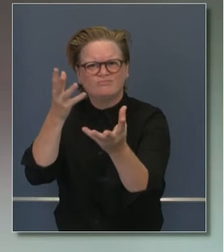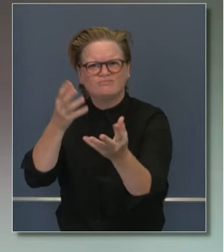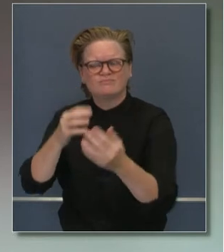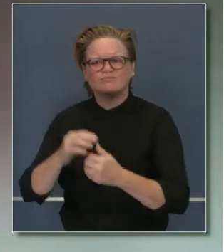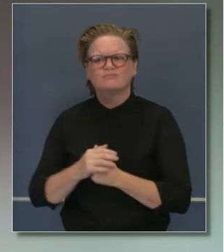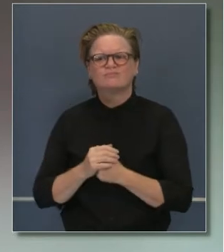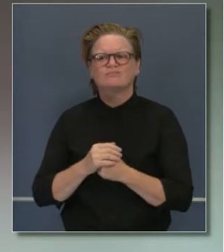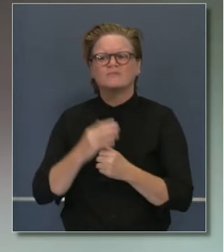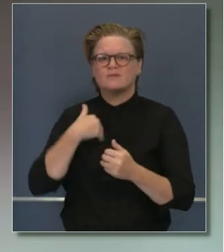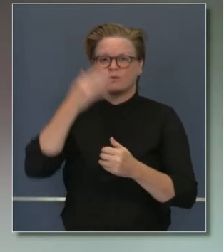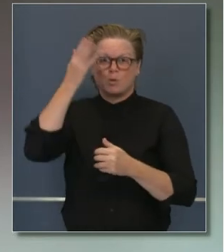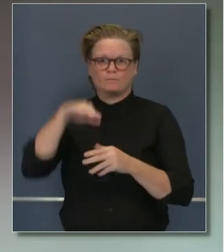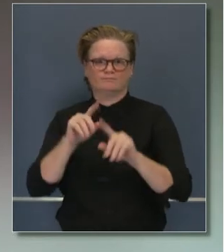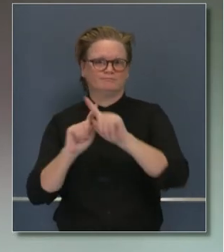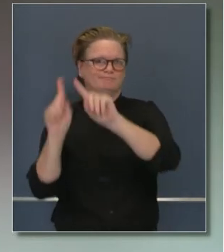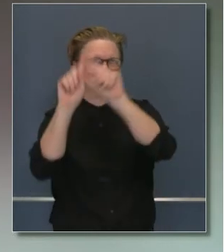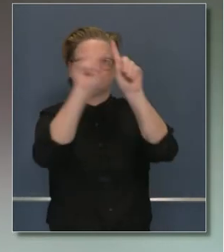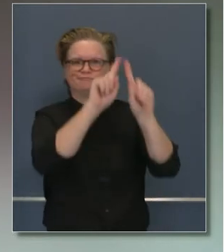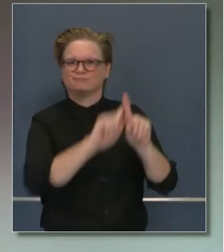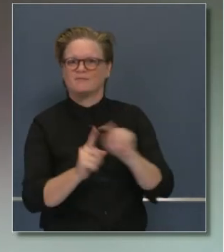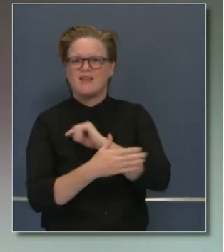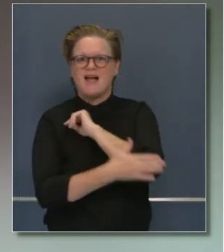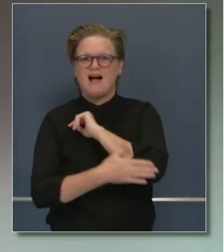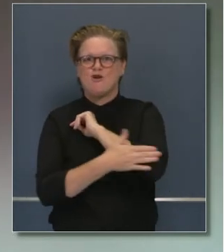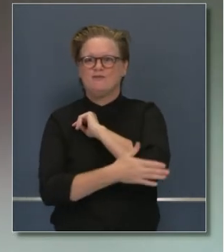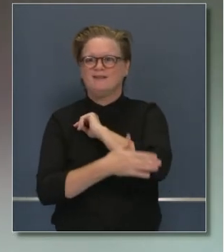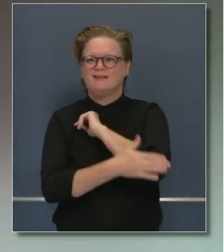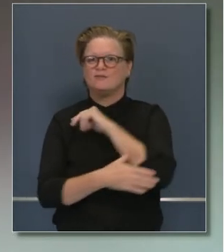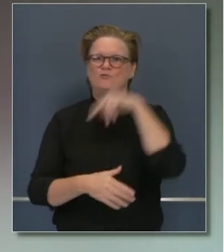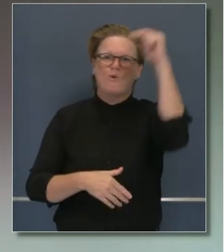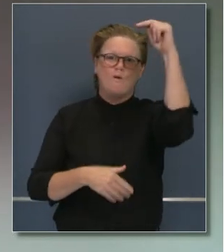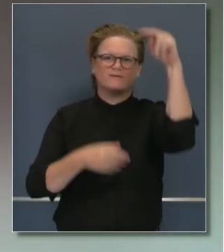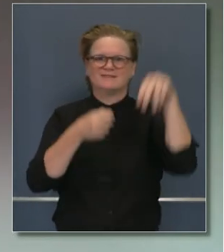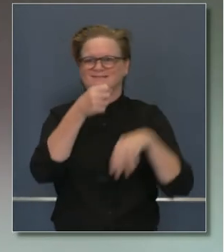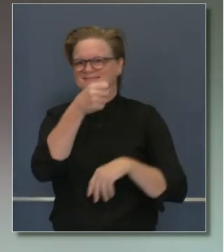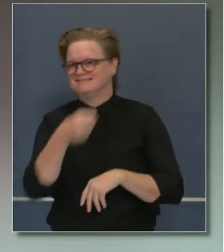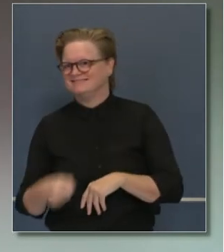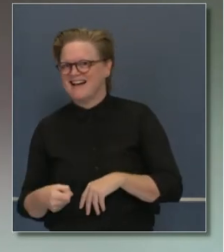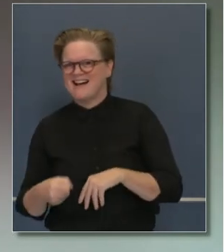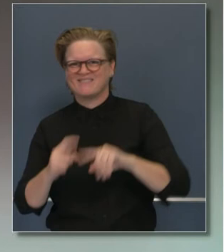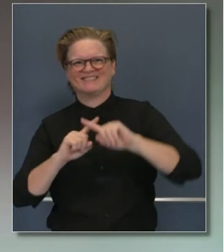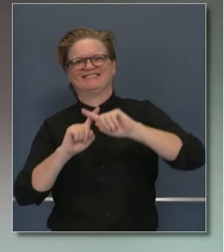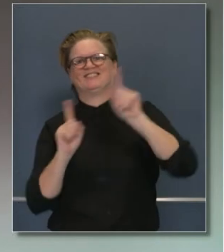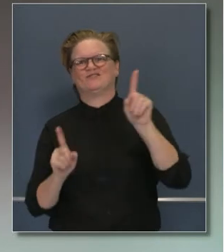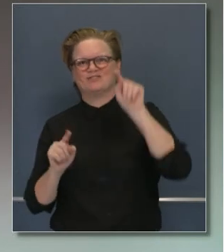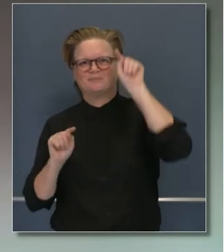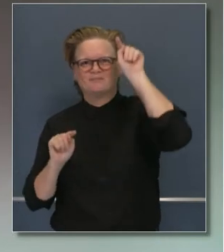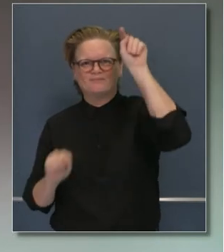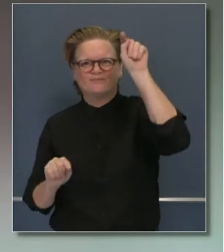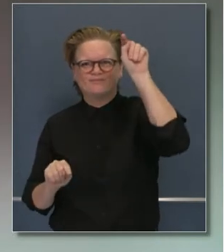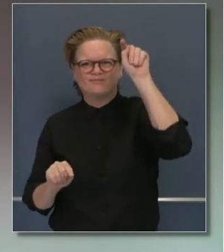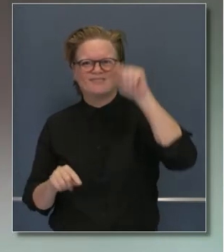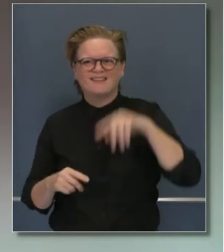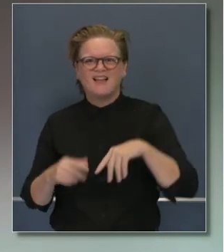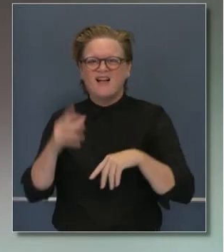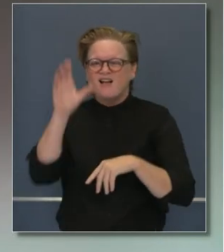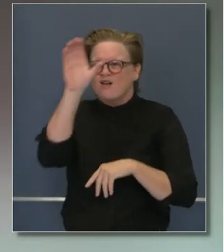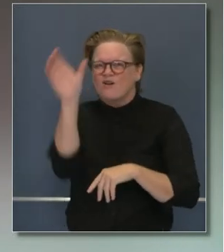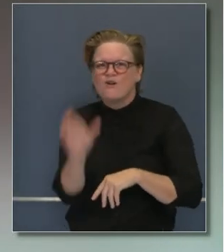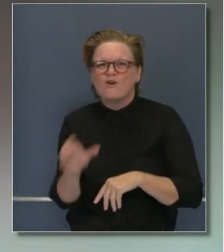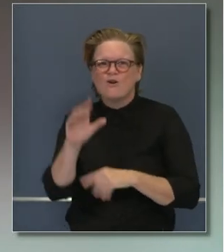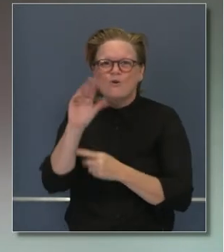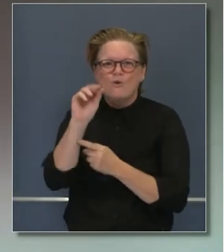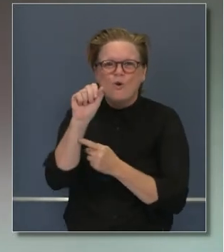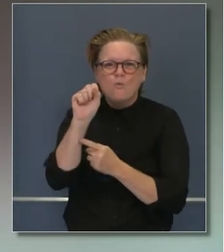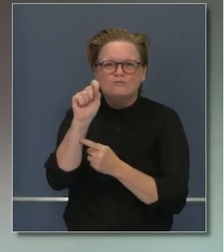agregado. Tenemos regiones, condados, diferencias entre las regiones norte y sur del estado, en el interior, en las zonas